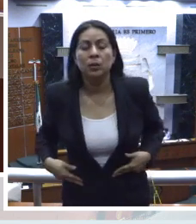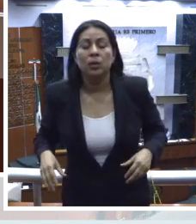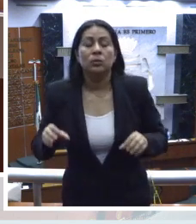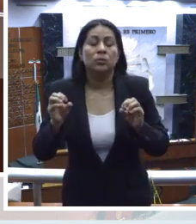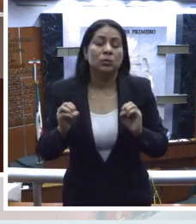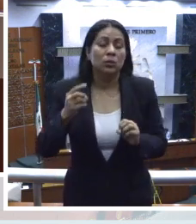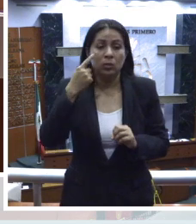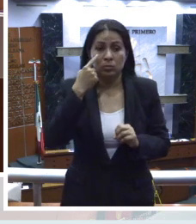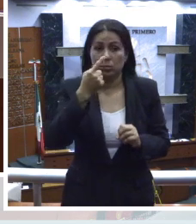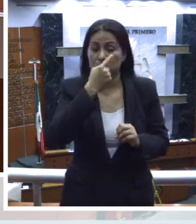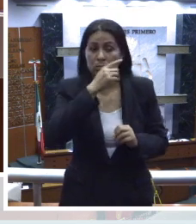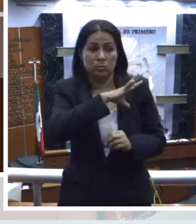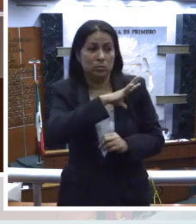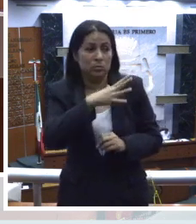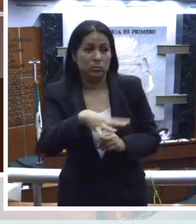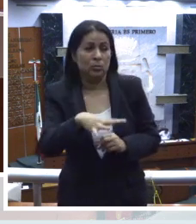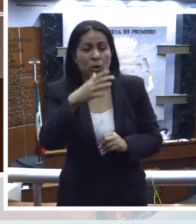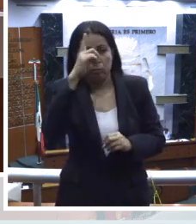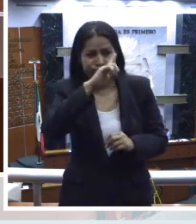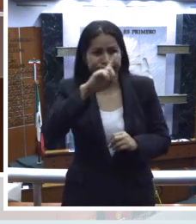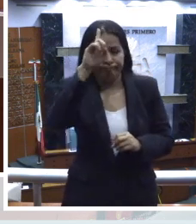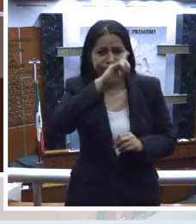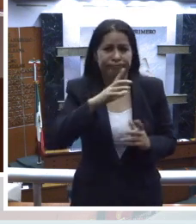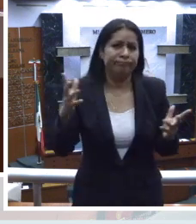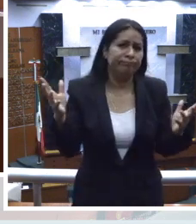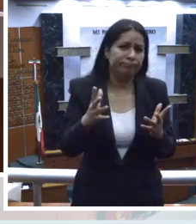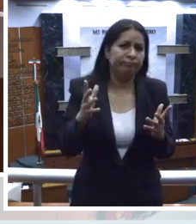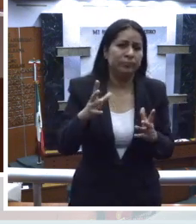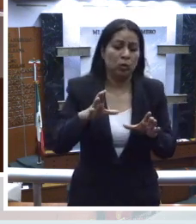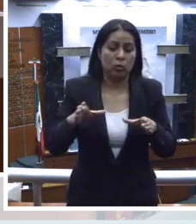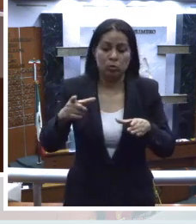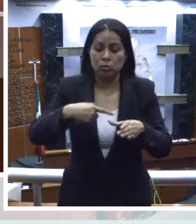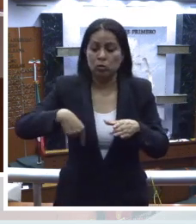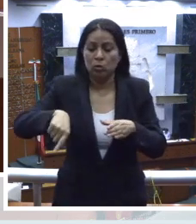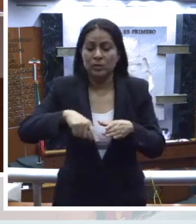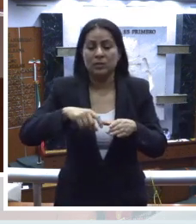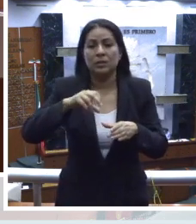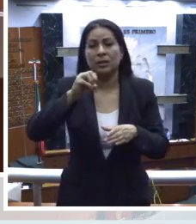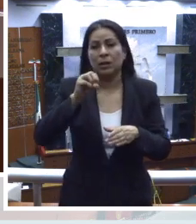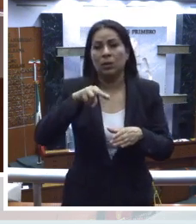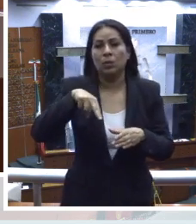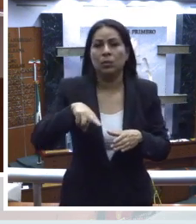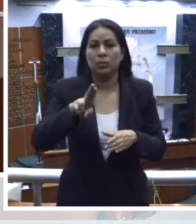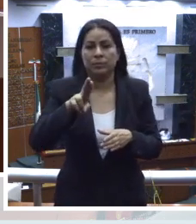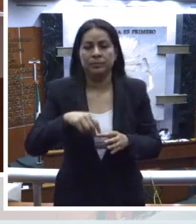observaciones generales o recomendaciones emitidas por los comités de las Naciones Unidas.